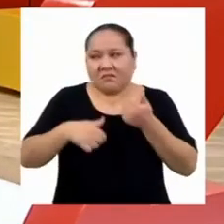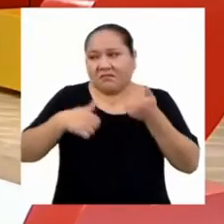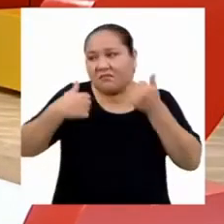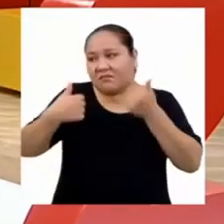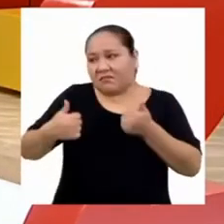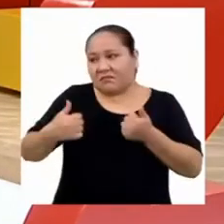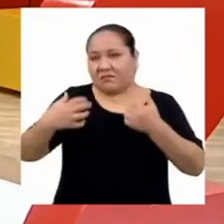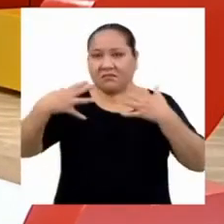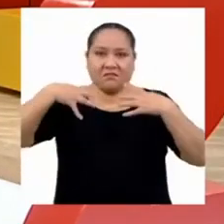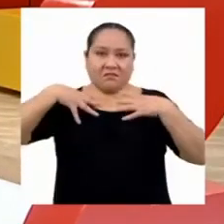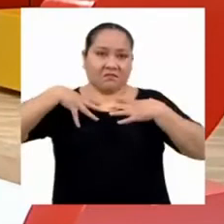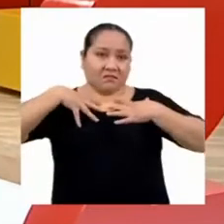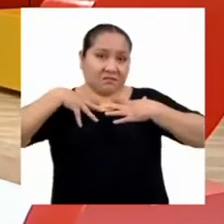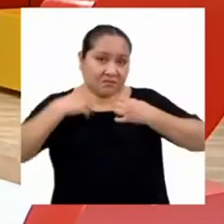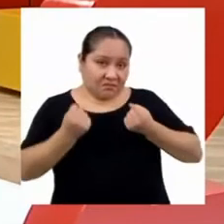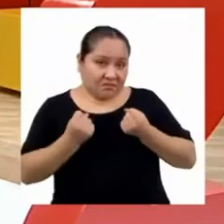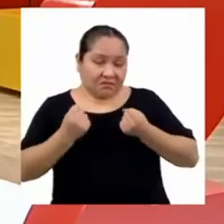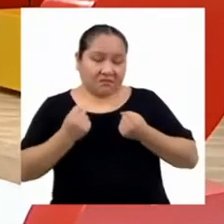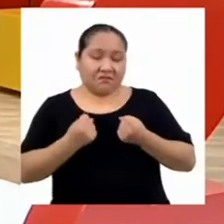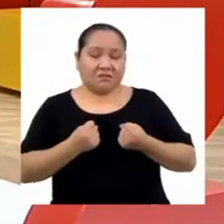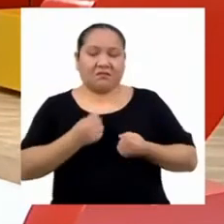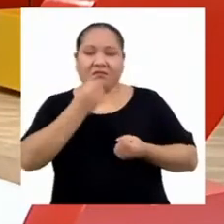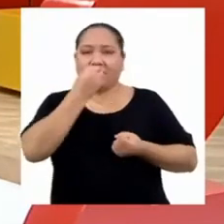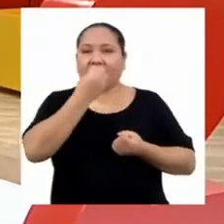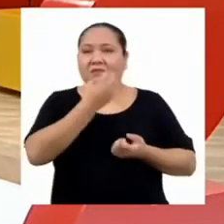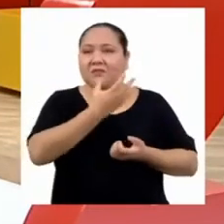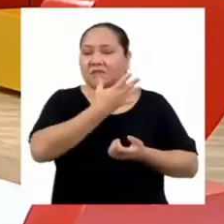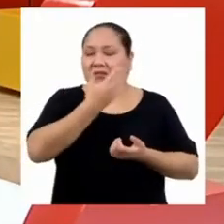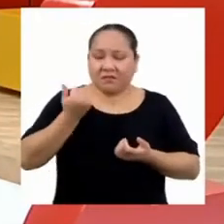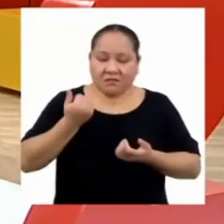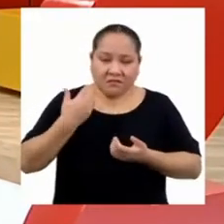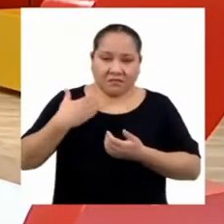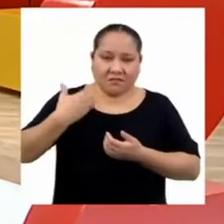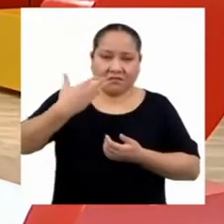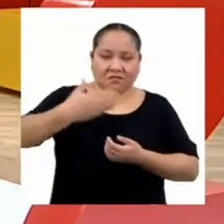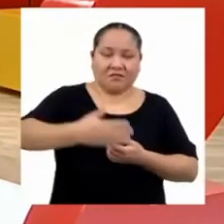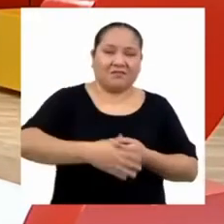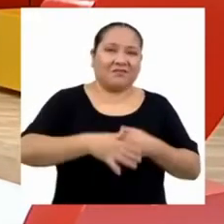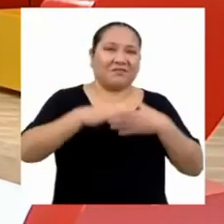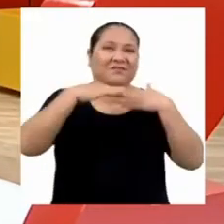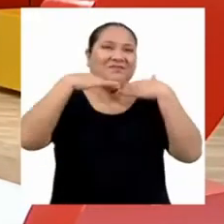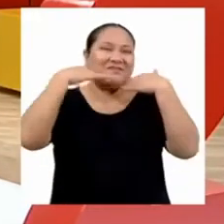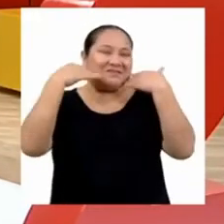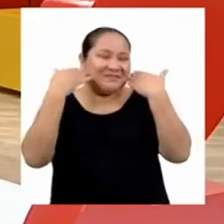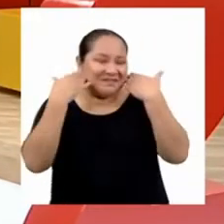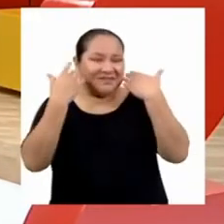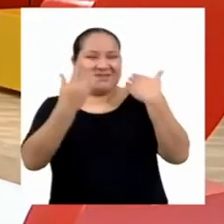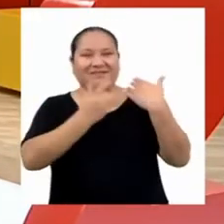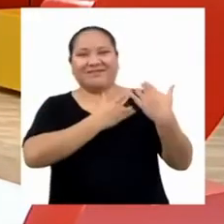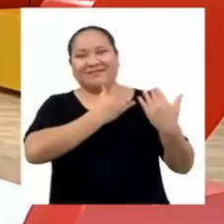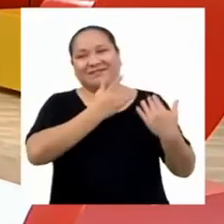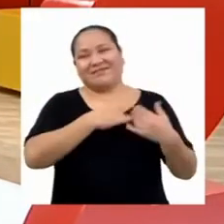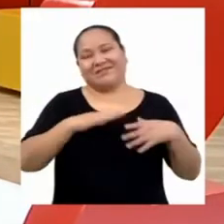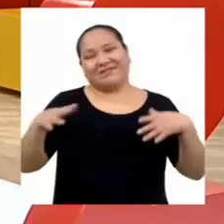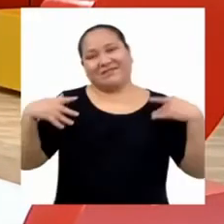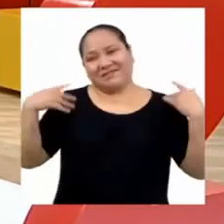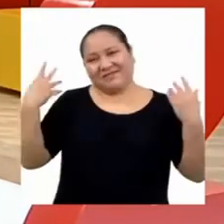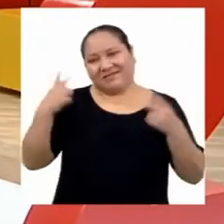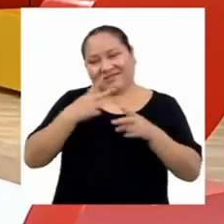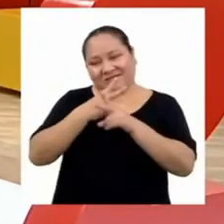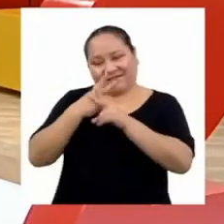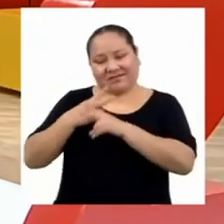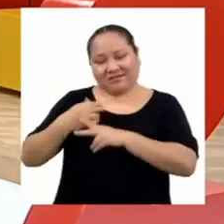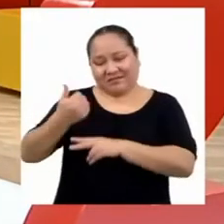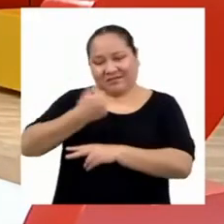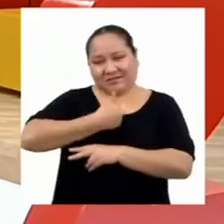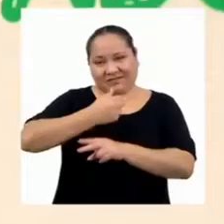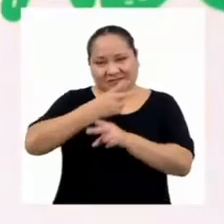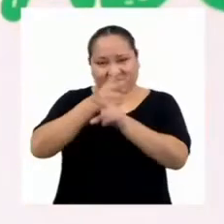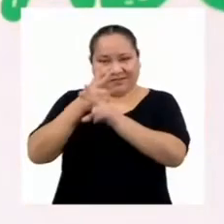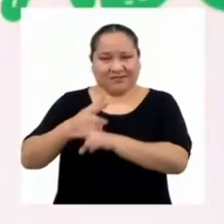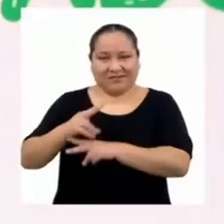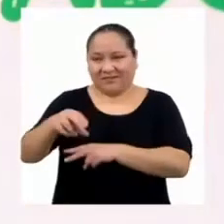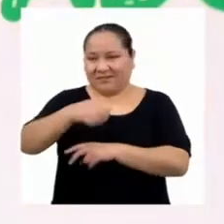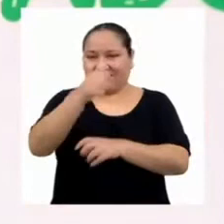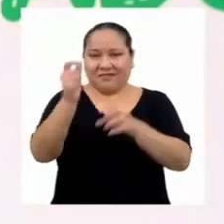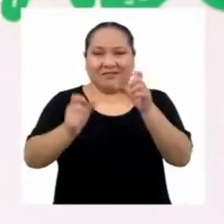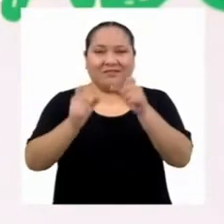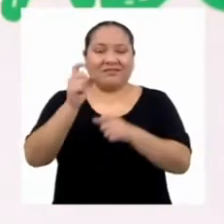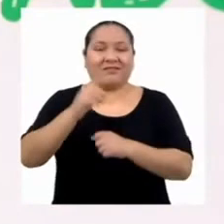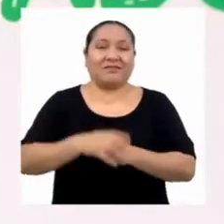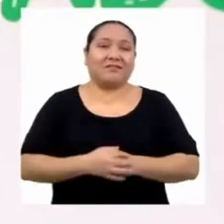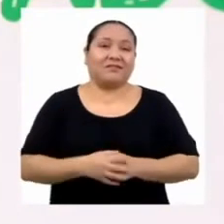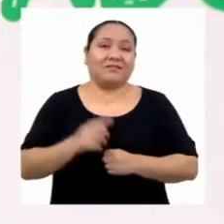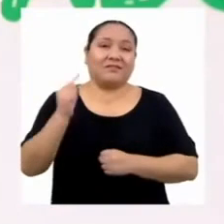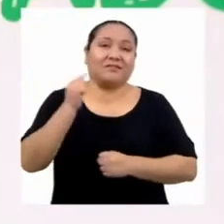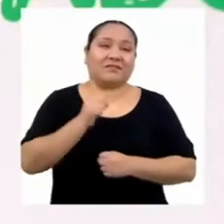tener buena salud y mayor bienestar. Para sonreír, sentirnos felices y cuidarnos y cuidar a los demás. Tener